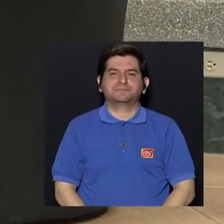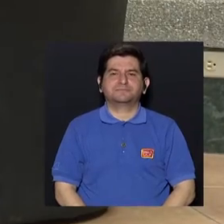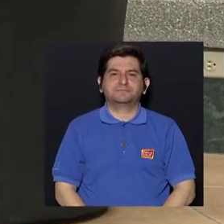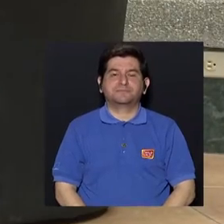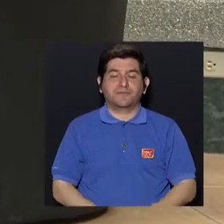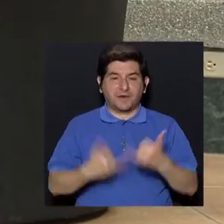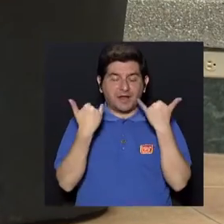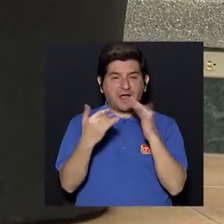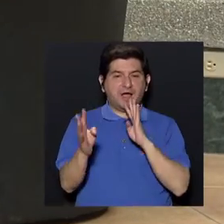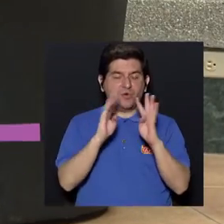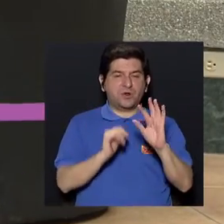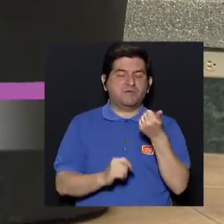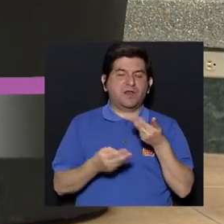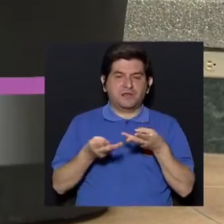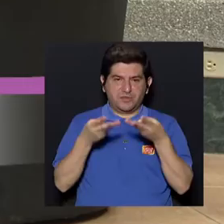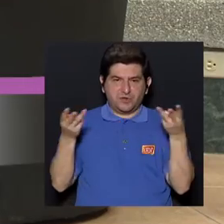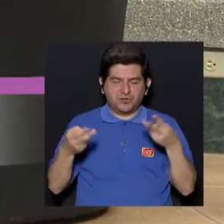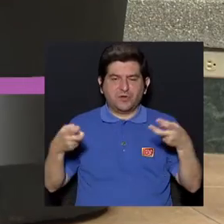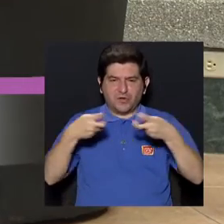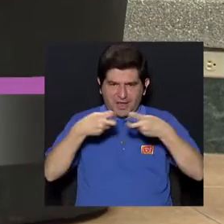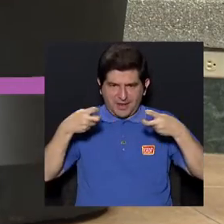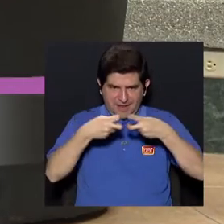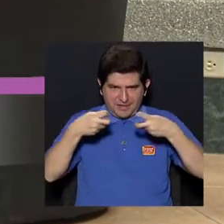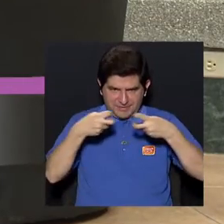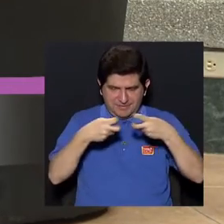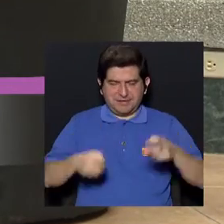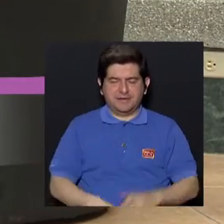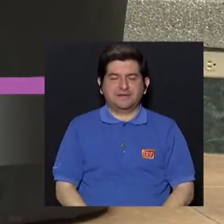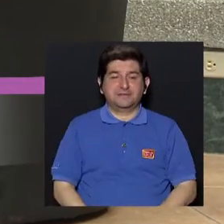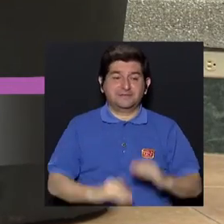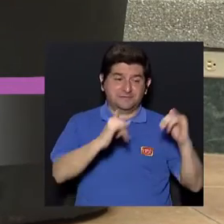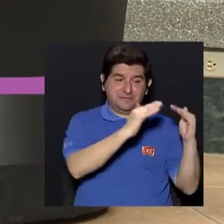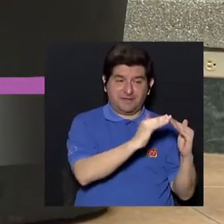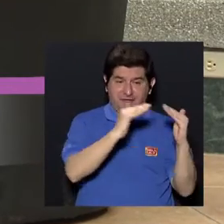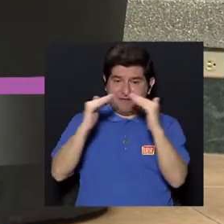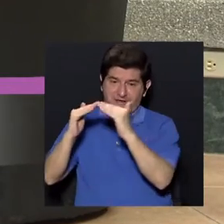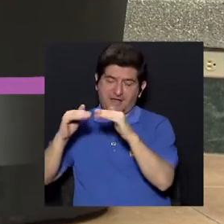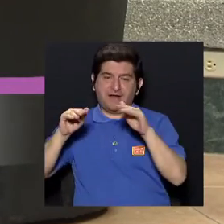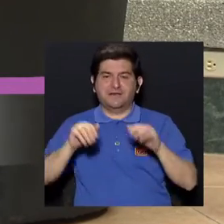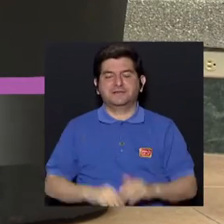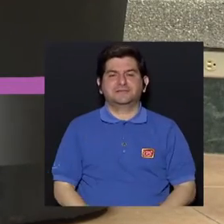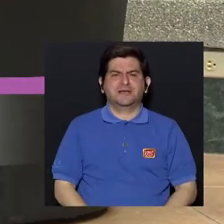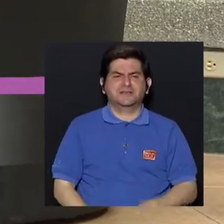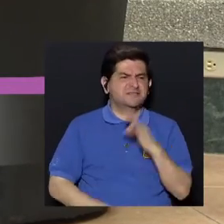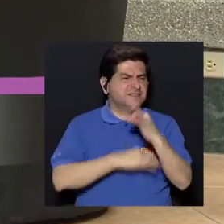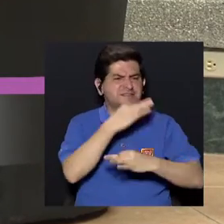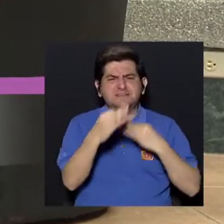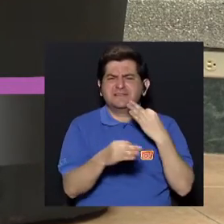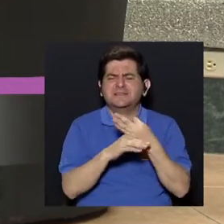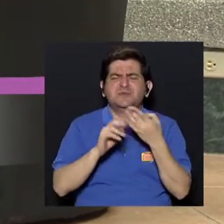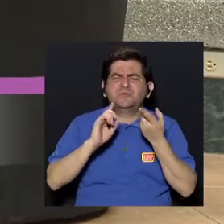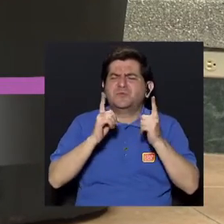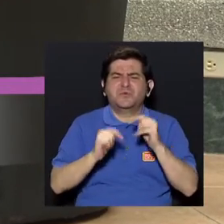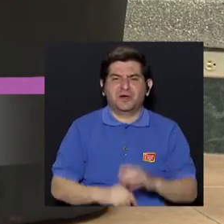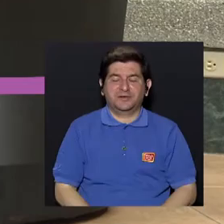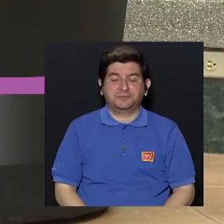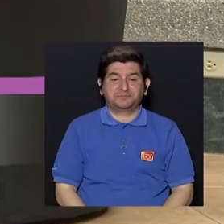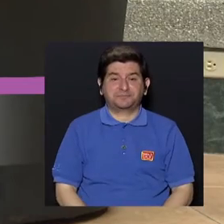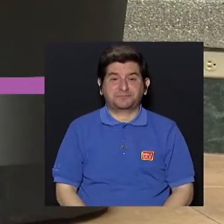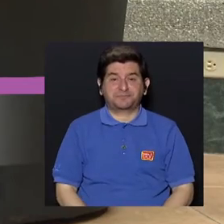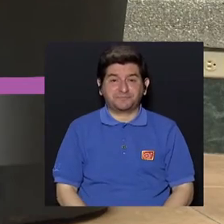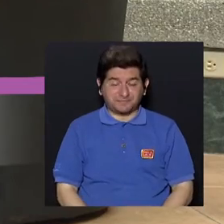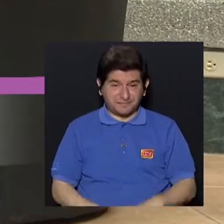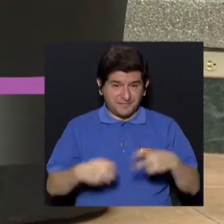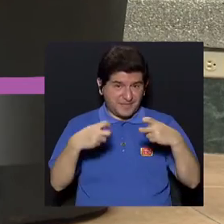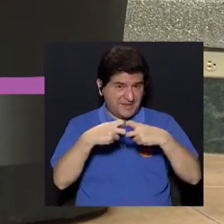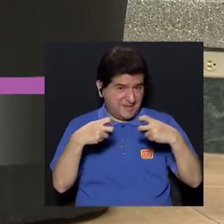pasemos ahora a conversar de otros residuos electrónicos que tenemos en la casa. ¿Qué tipos de residuos podrían ser? Bueno, hablando